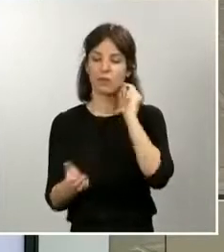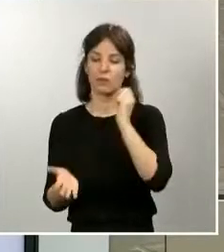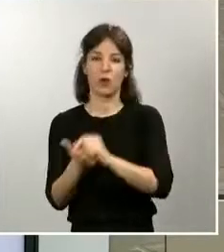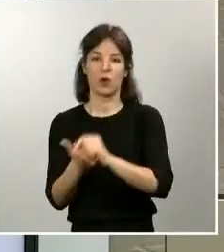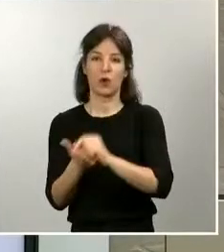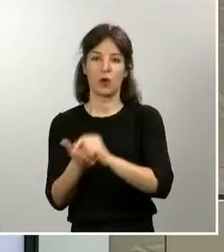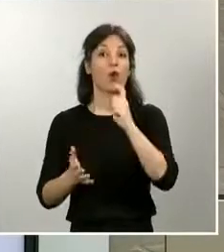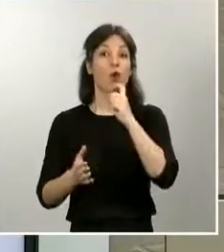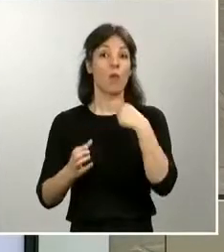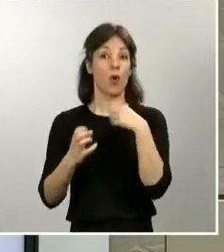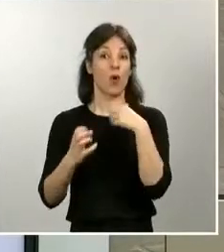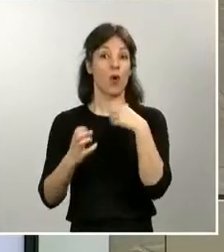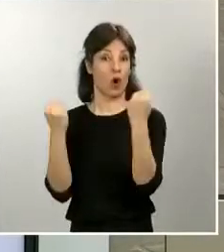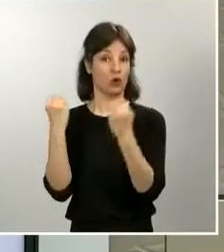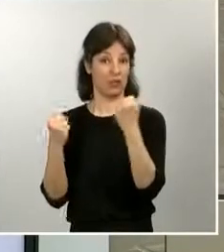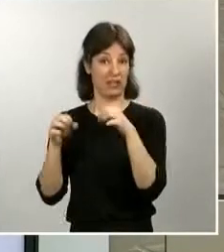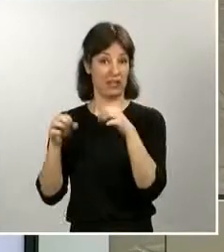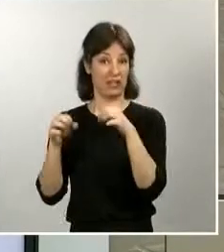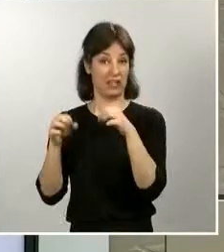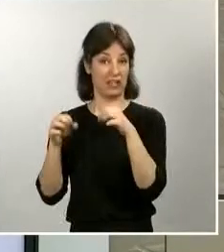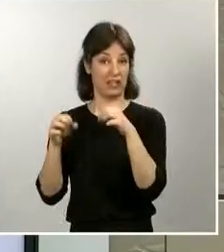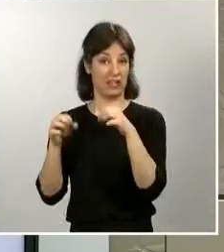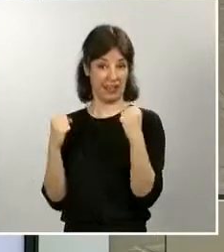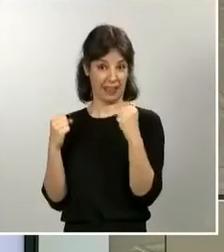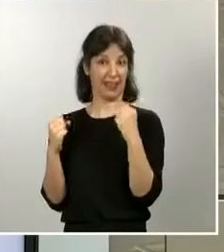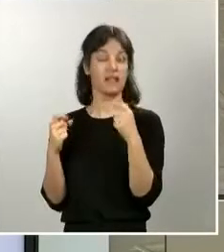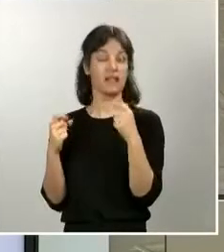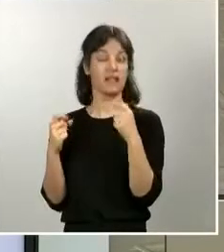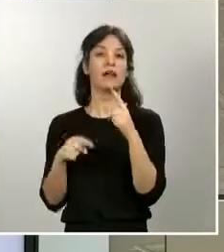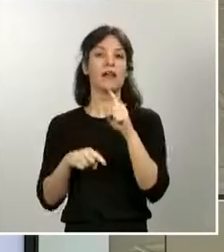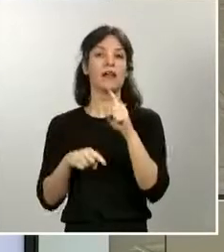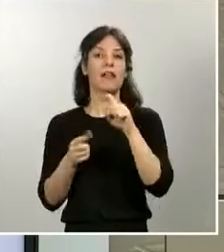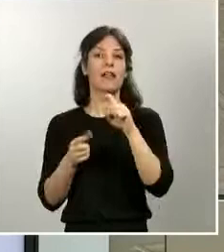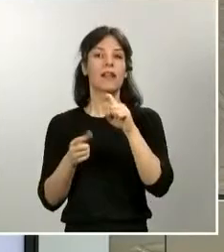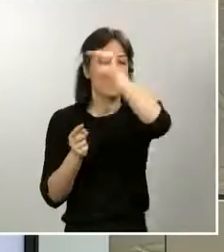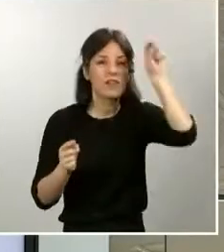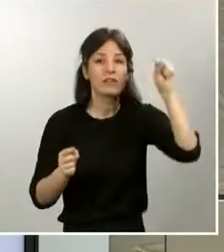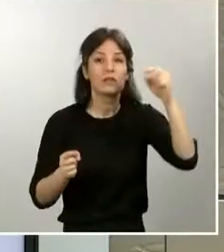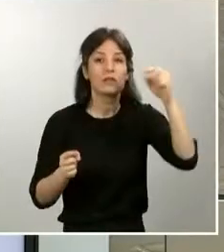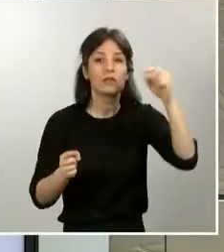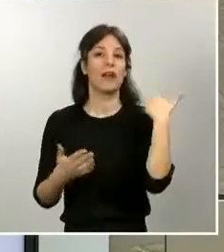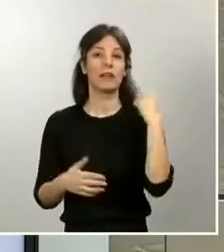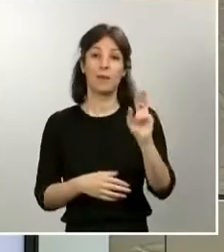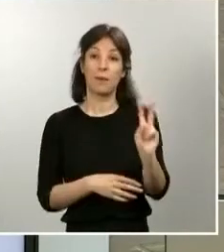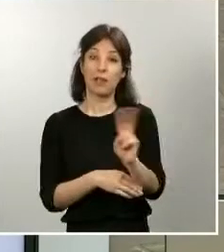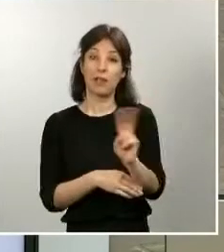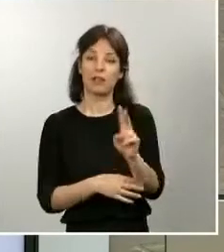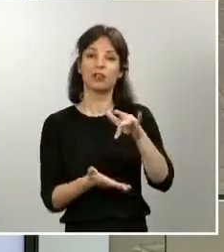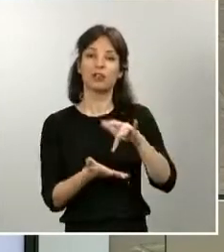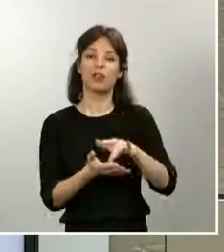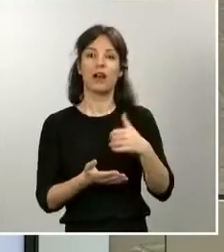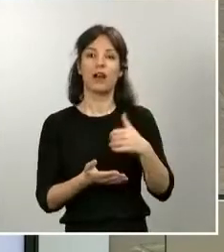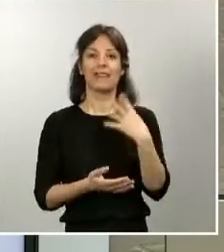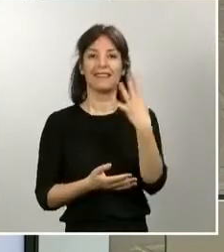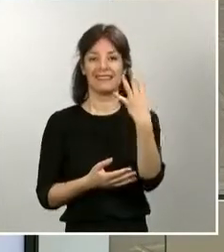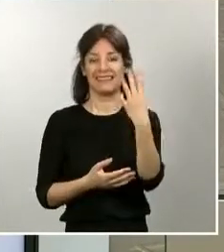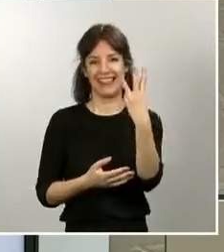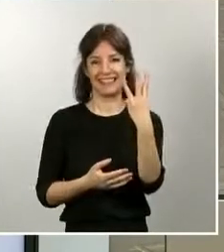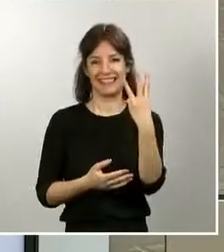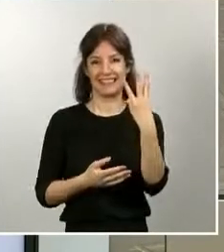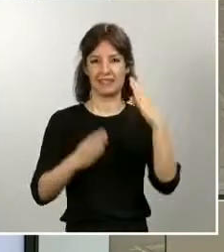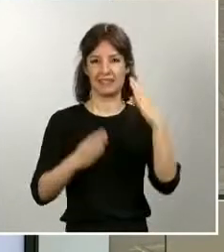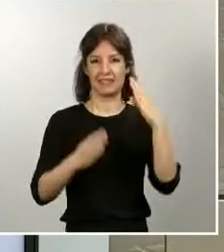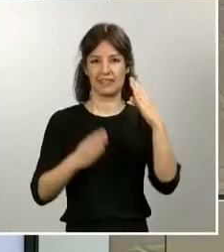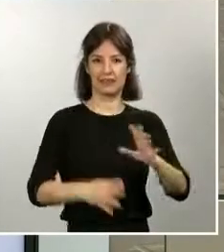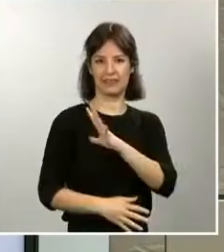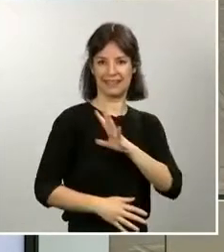en algunas localidades y en concreto ayer en Valladolid se instalaron tres tiendas de campaña para comenzar este